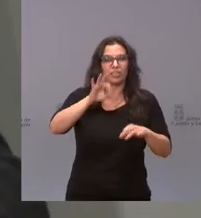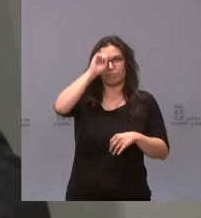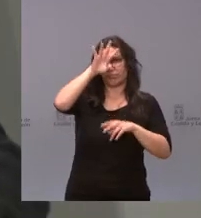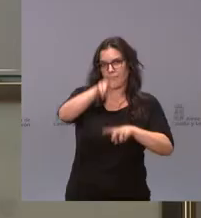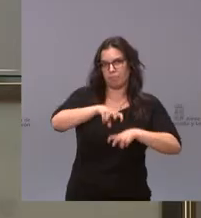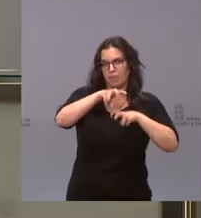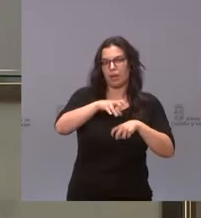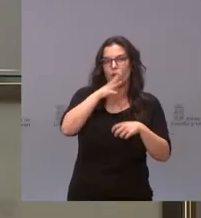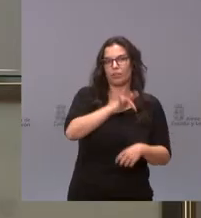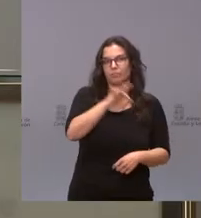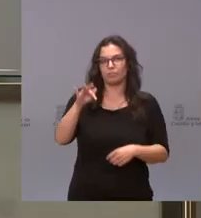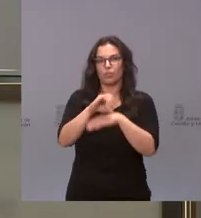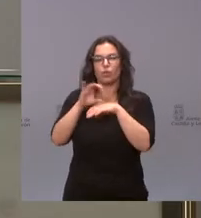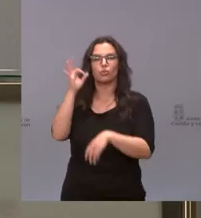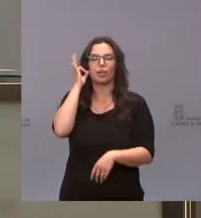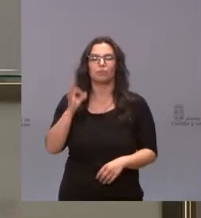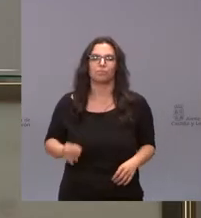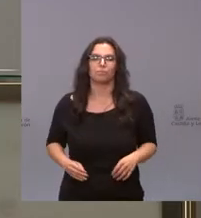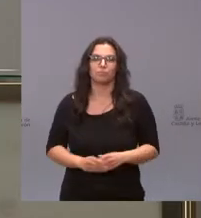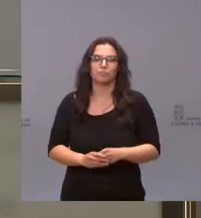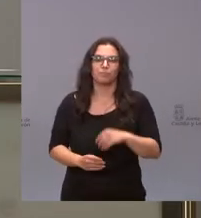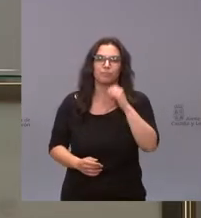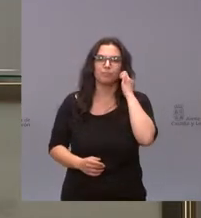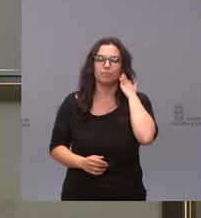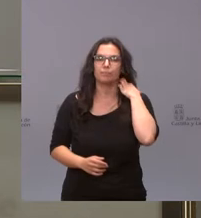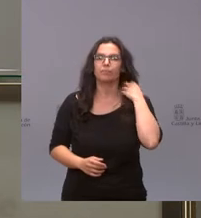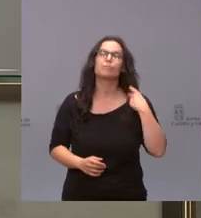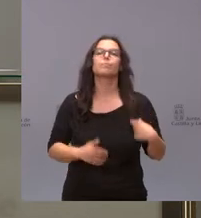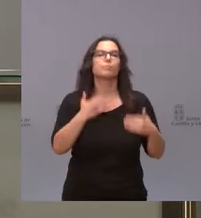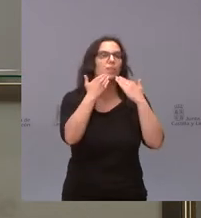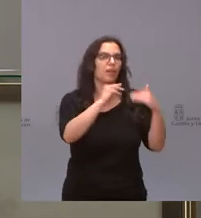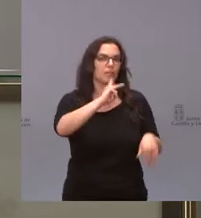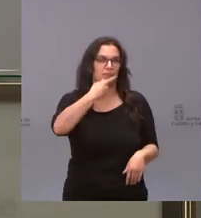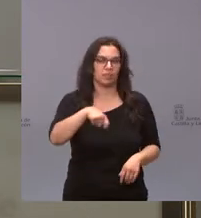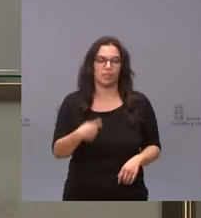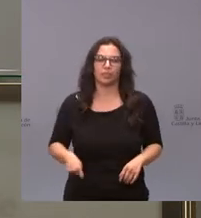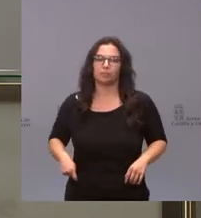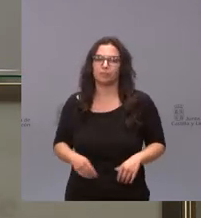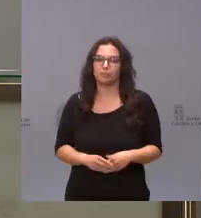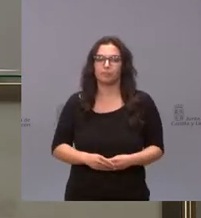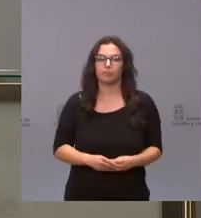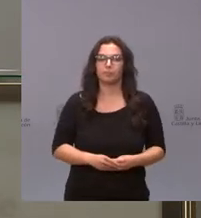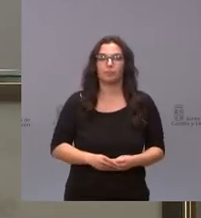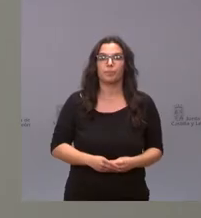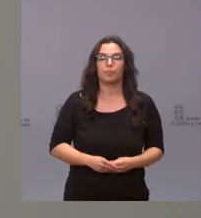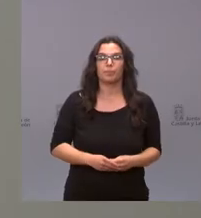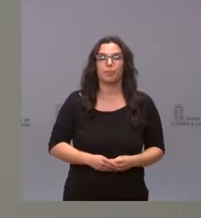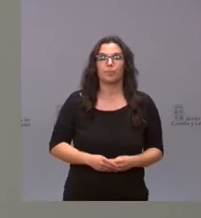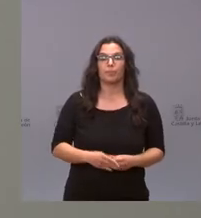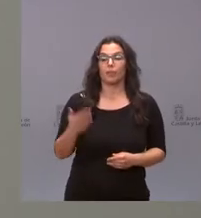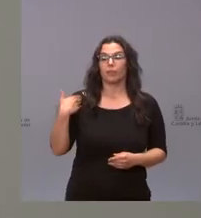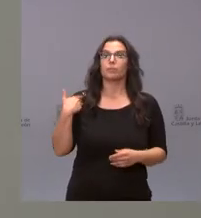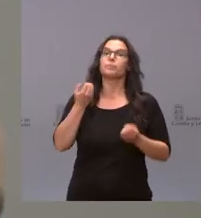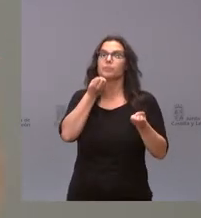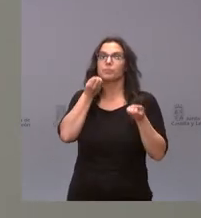les dejo con la consejera, Amelia Isabel. Muchas gracias, vicepresidente. Cuando empezamos a dar los datos de